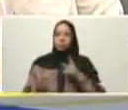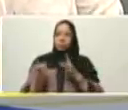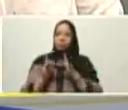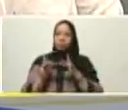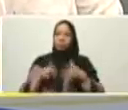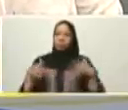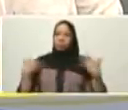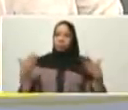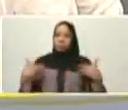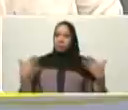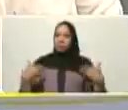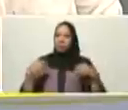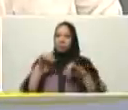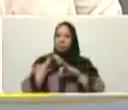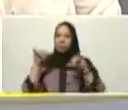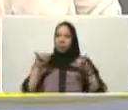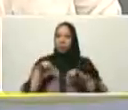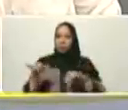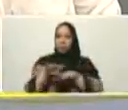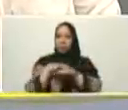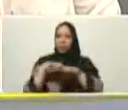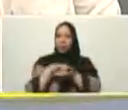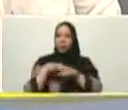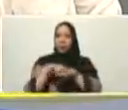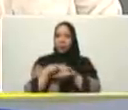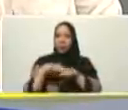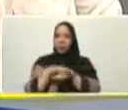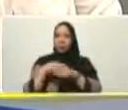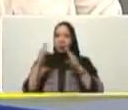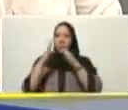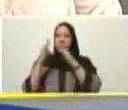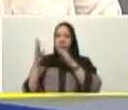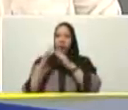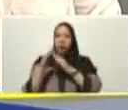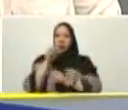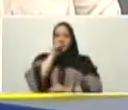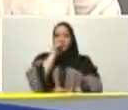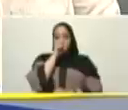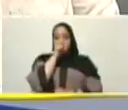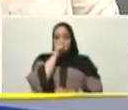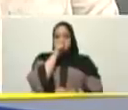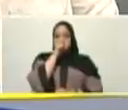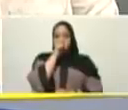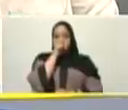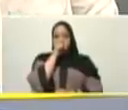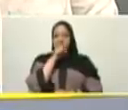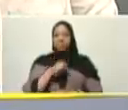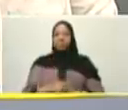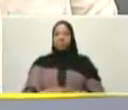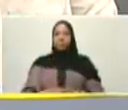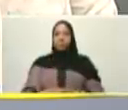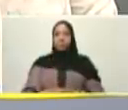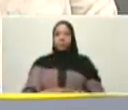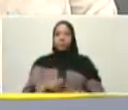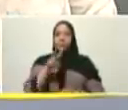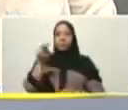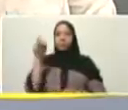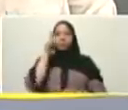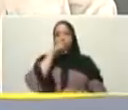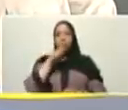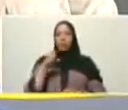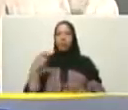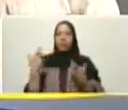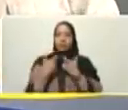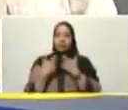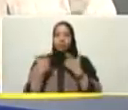aquí tengo un conjunto de anuncios que me da el ministro de vivienda con motivo de los 200 años de bomboná